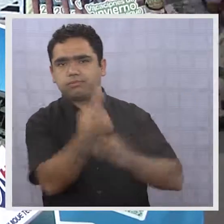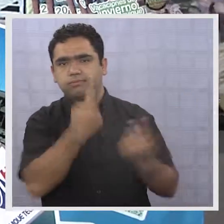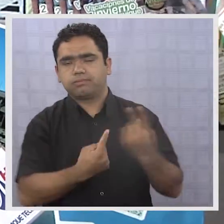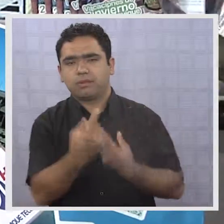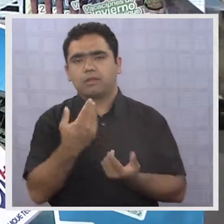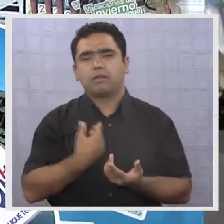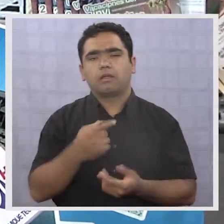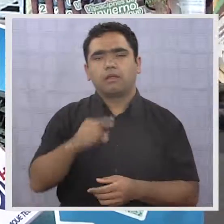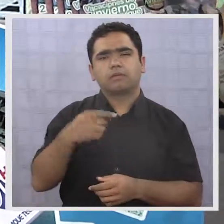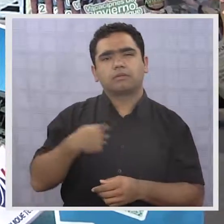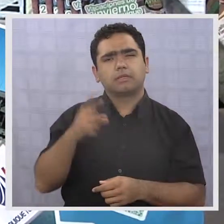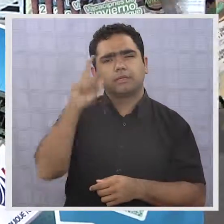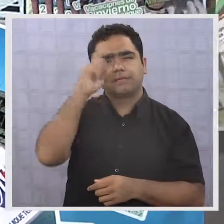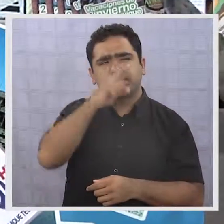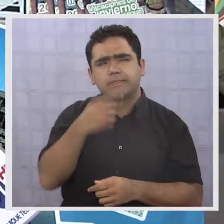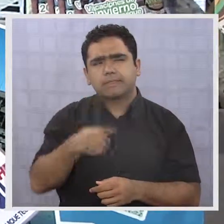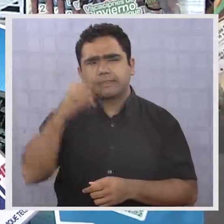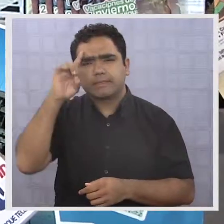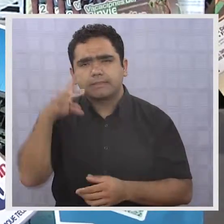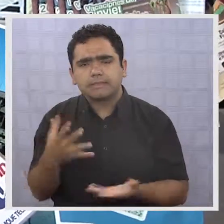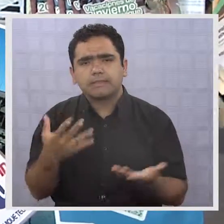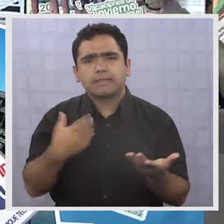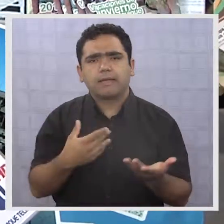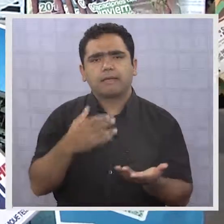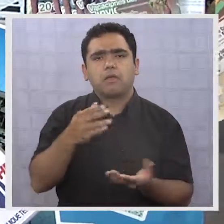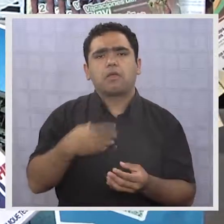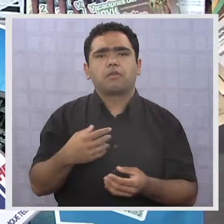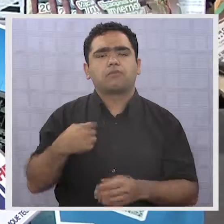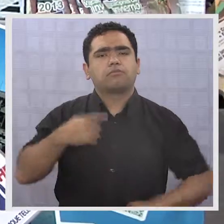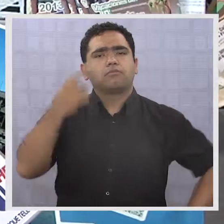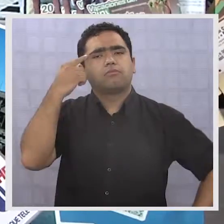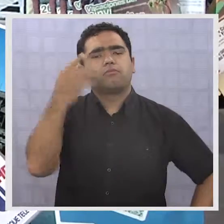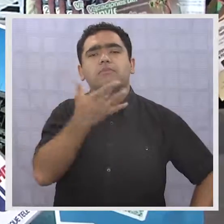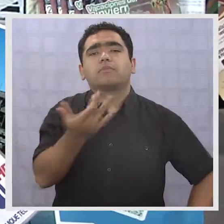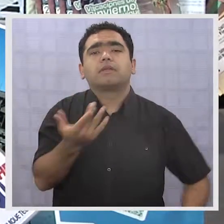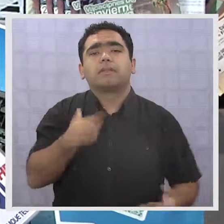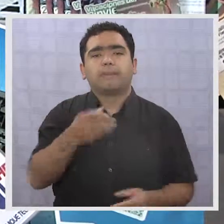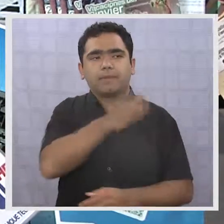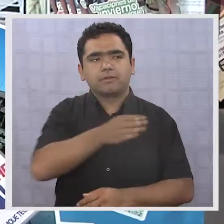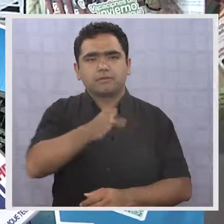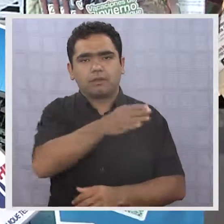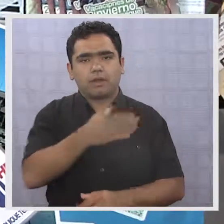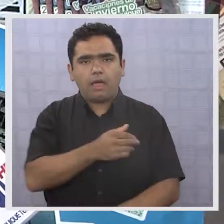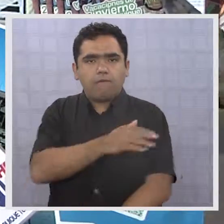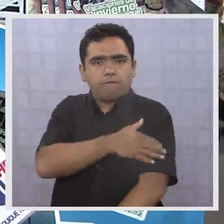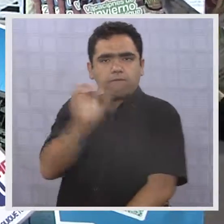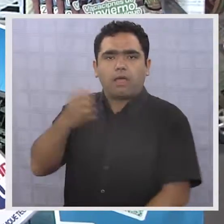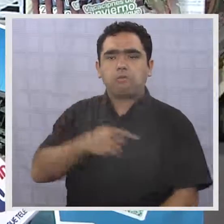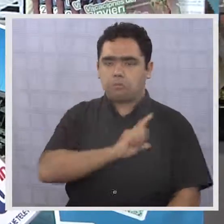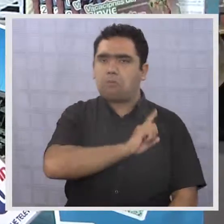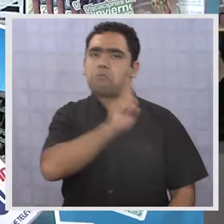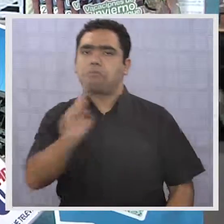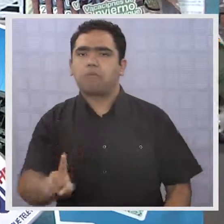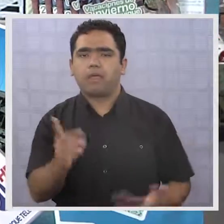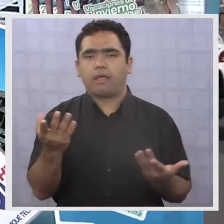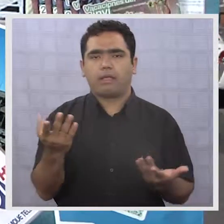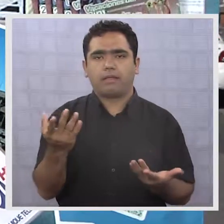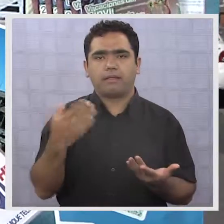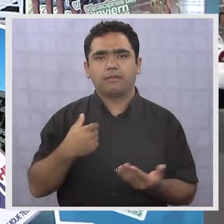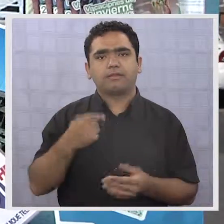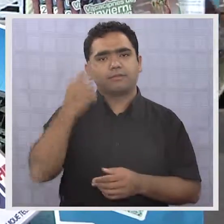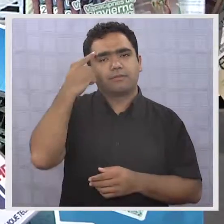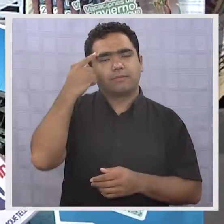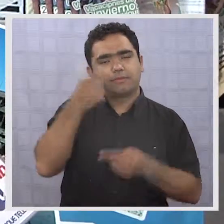por el problema de la influenza. Yo creo que la fe es mucho más grande y la gente va a seguir aumentando en las semanas que viene su